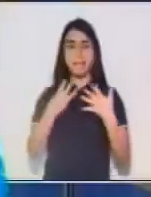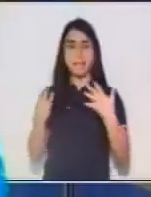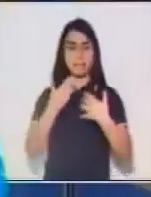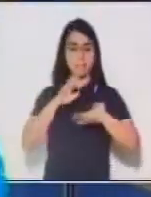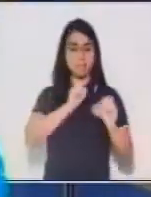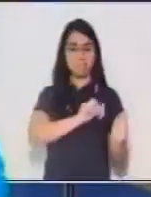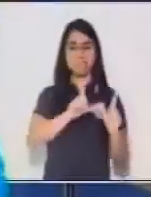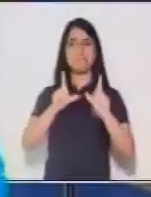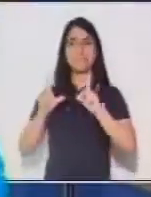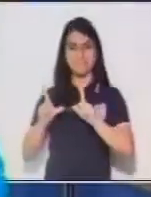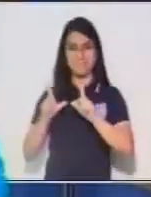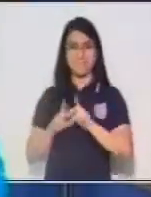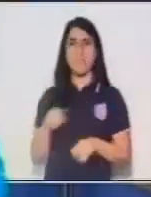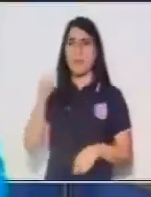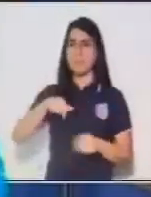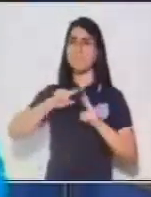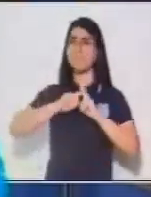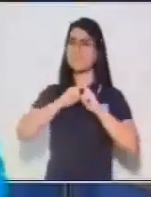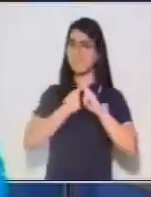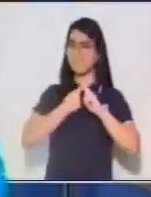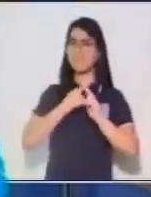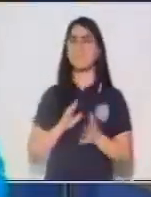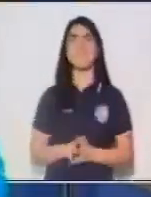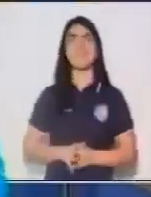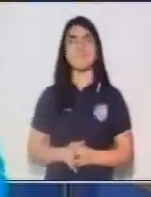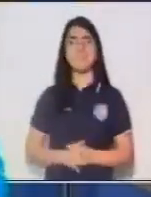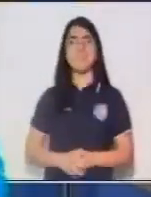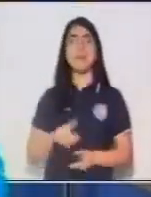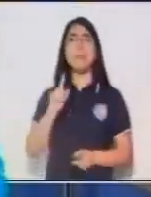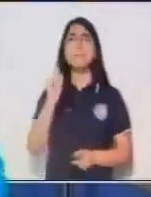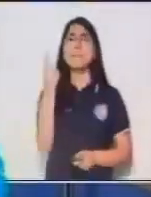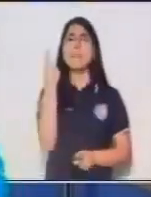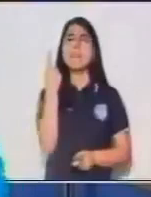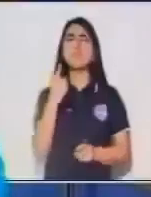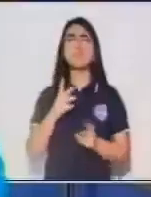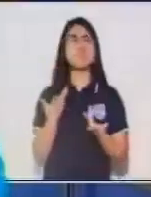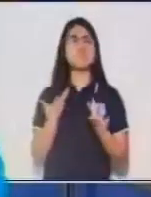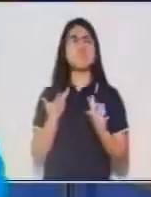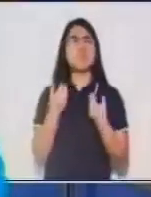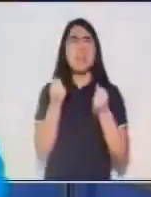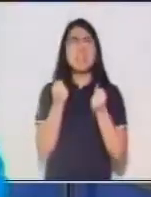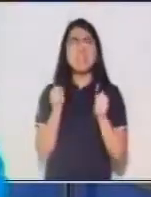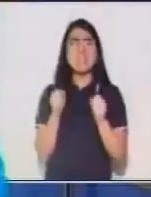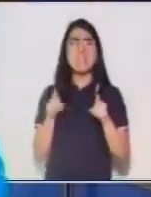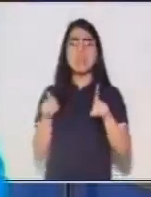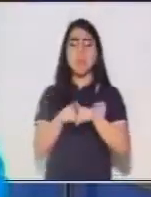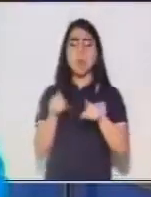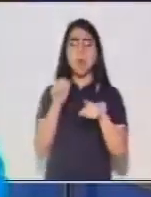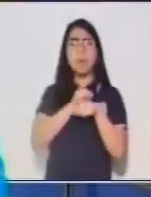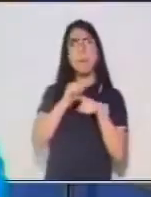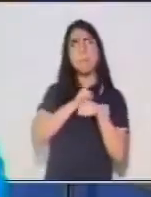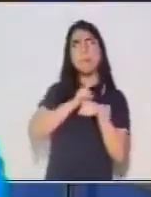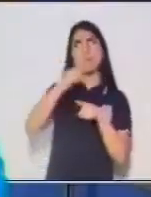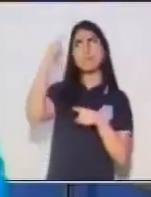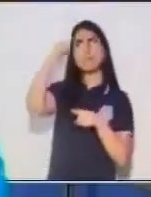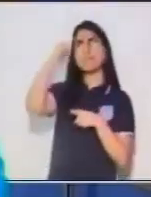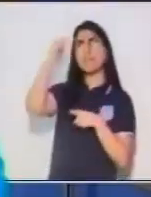hoy. Vamos a comenzar con un repaso acerca de lo que es la oración.